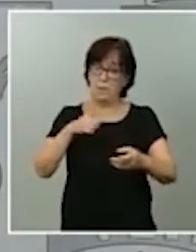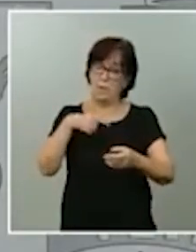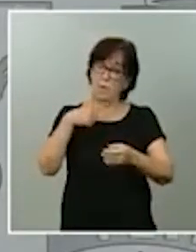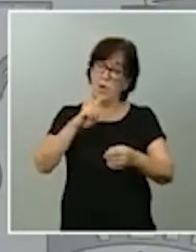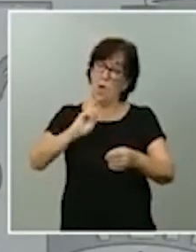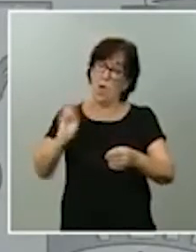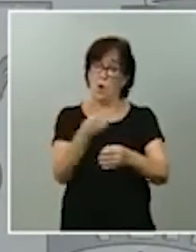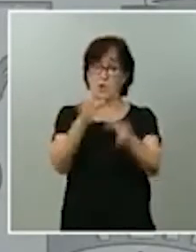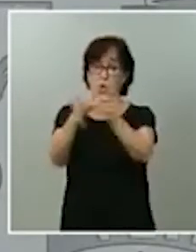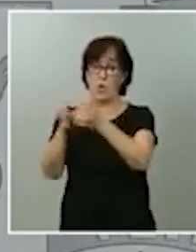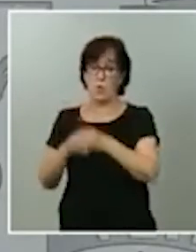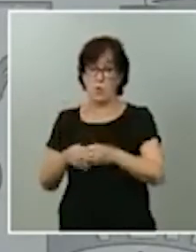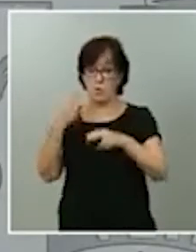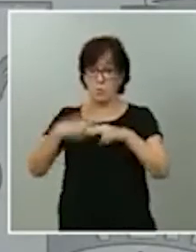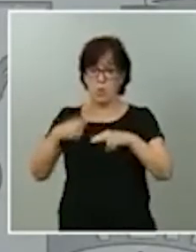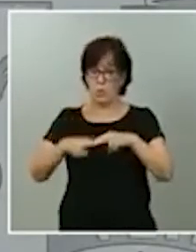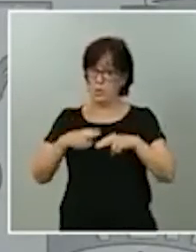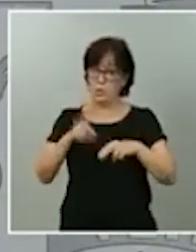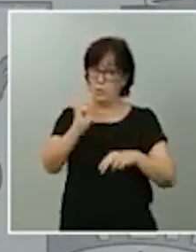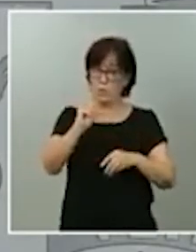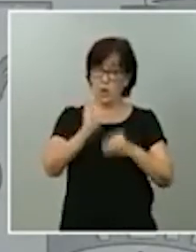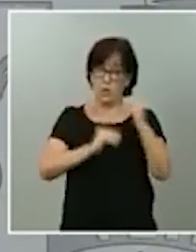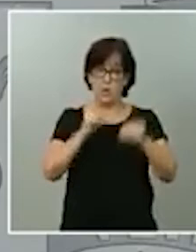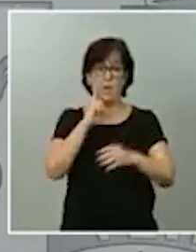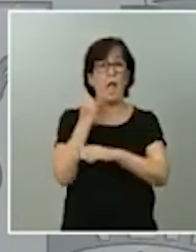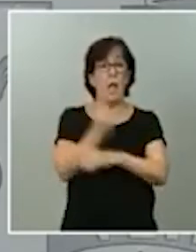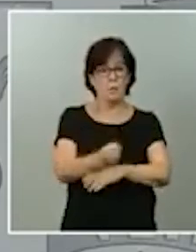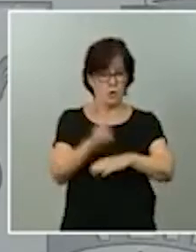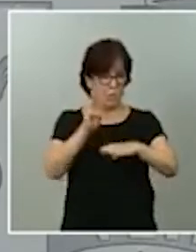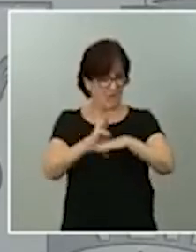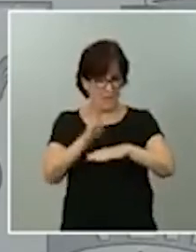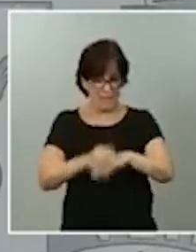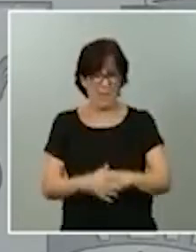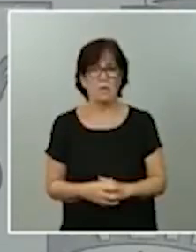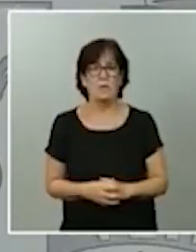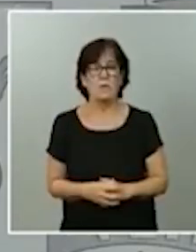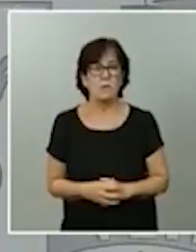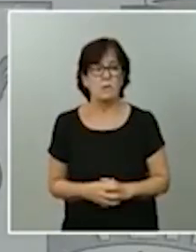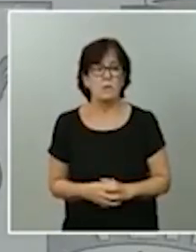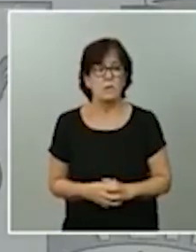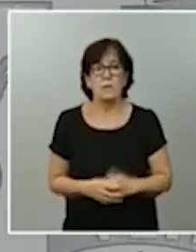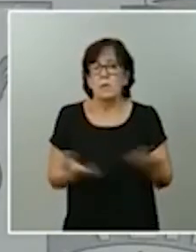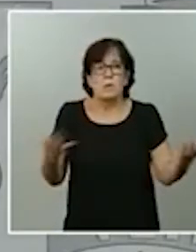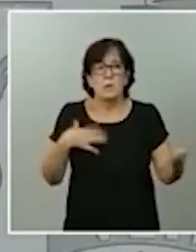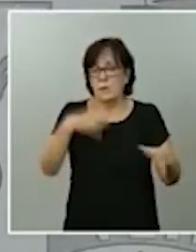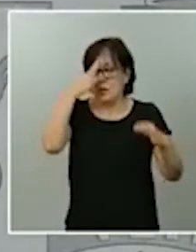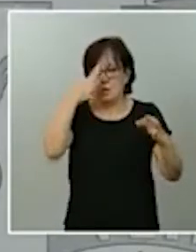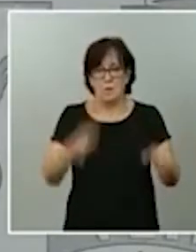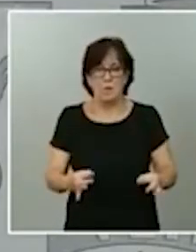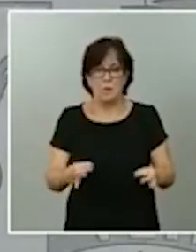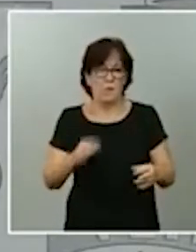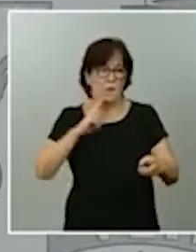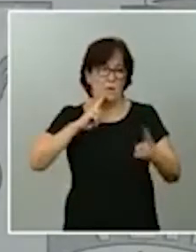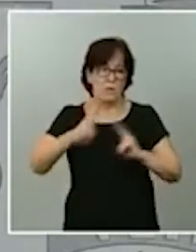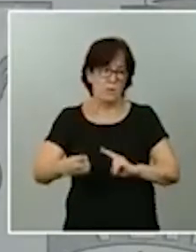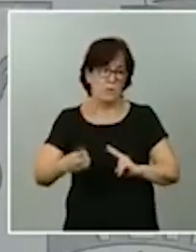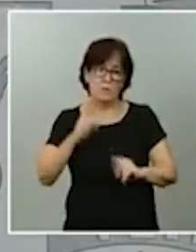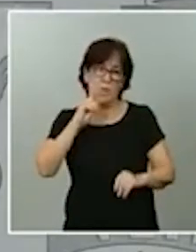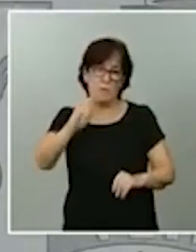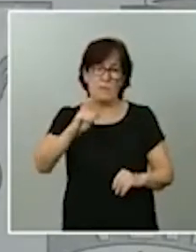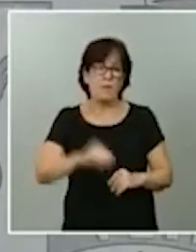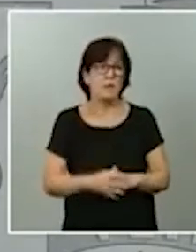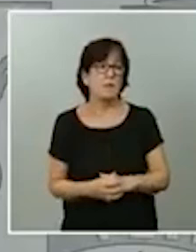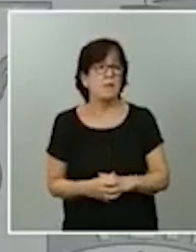ponemos a disposición el apoyo parlamentario creo que está respondida esta pregunta y